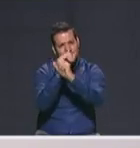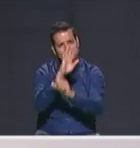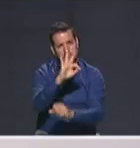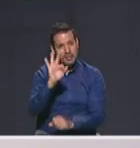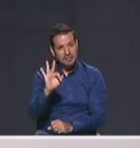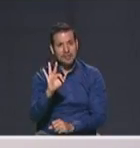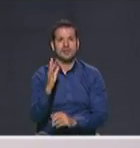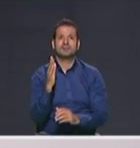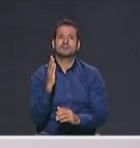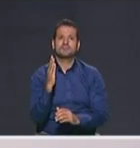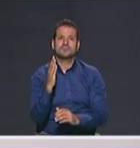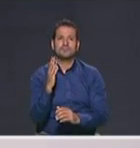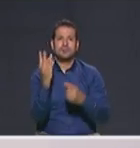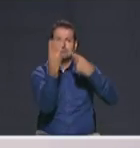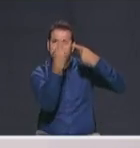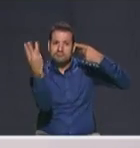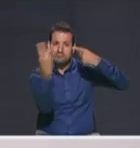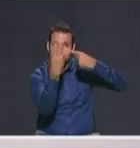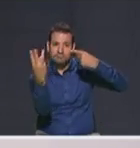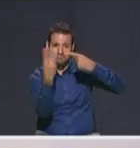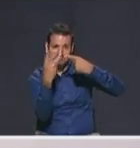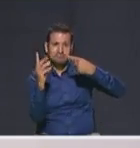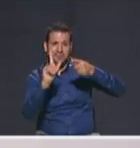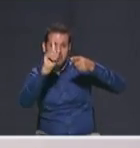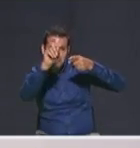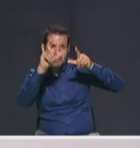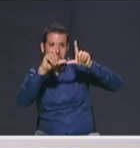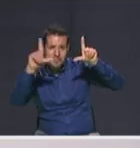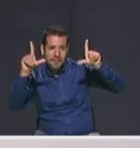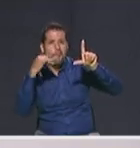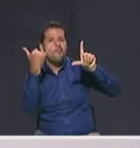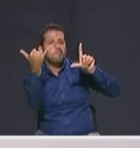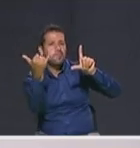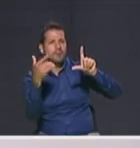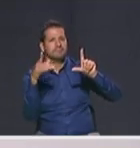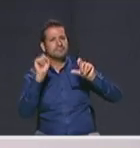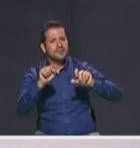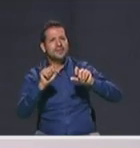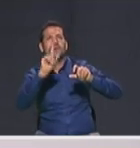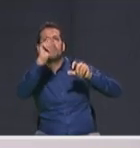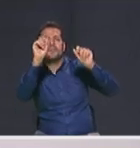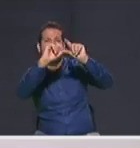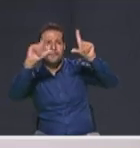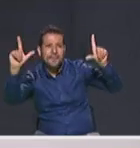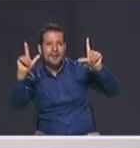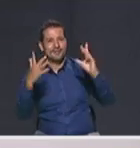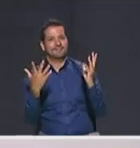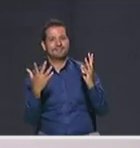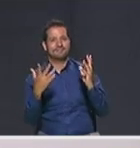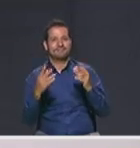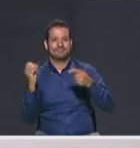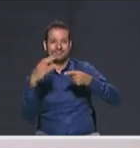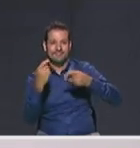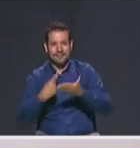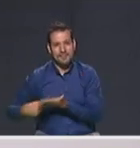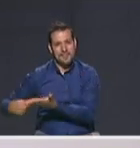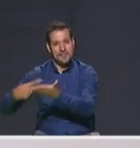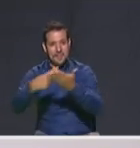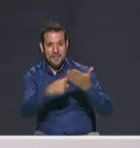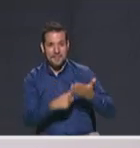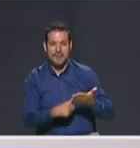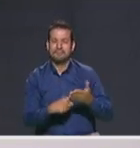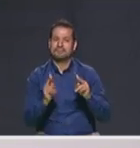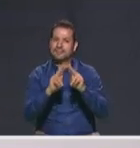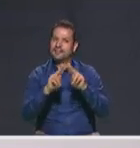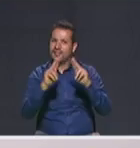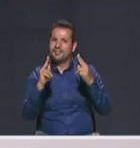también por el portal de www.minuto30.com. Ahí pueden ver también la señal del debate, por supuesto, en la señal en Internet de nuestro